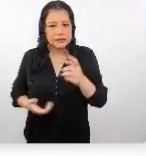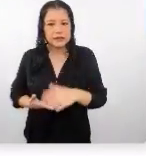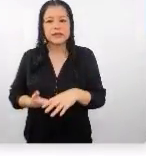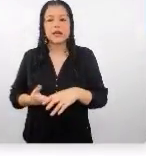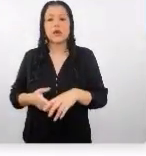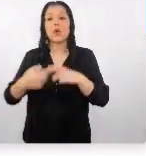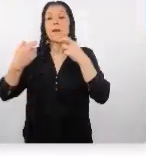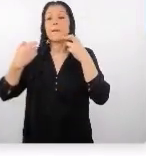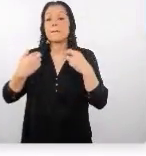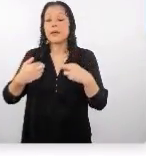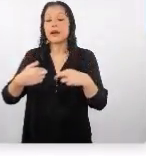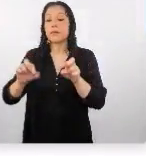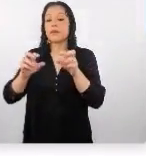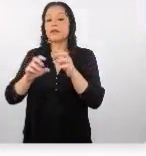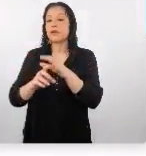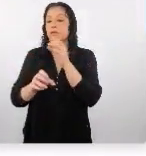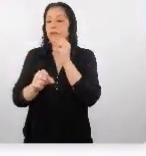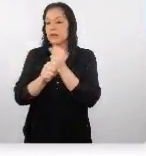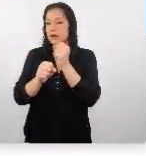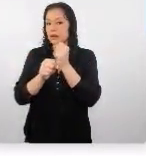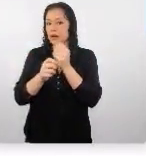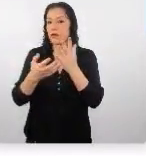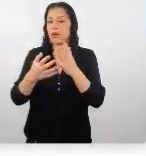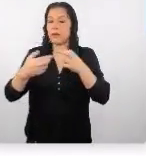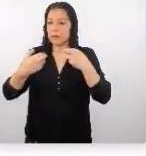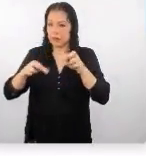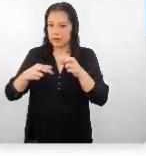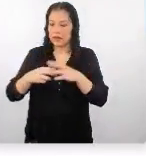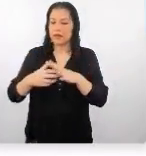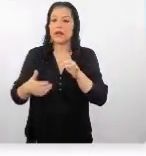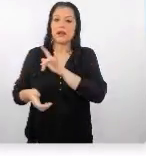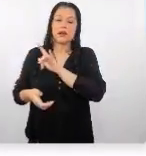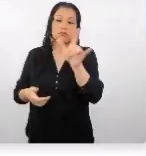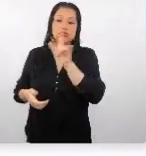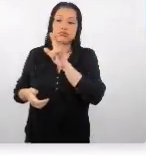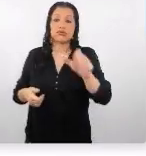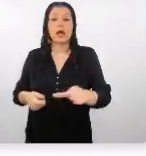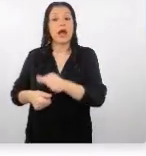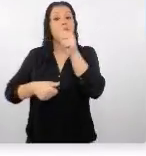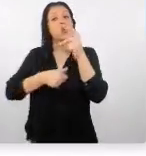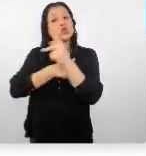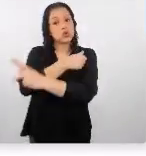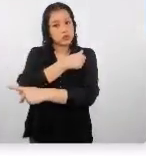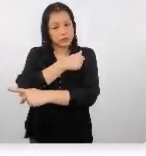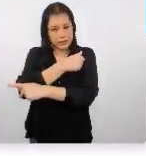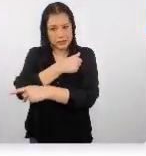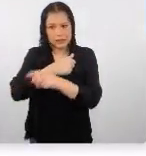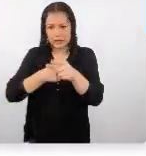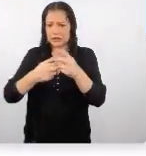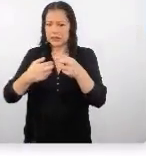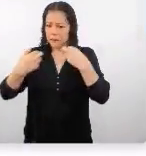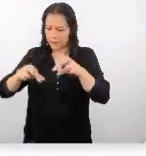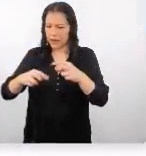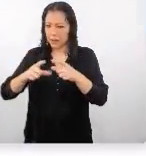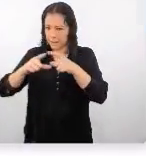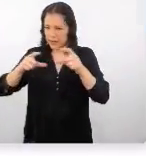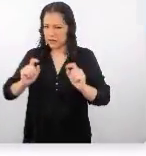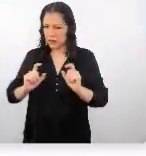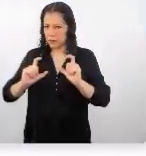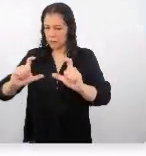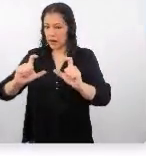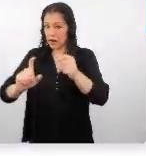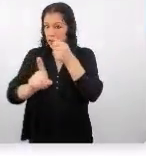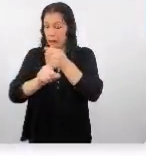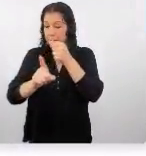licencia de operación de salida de viajes internacionales esta licencia es otorgada por el mismo